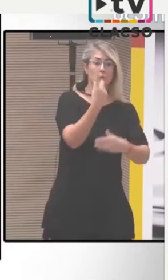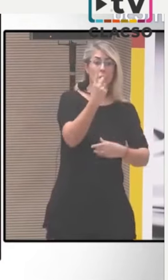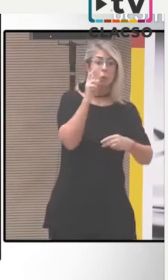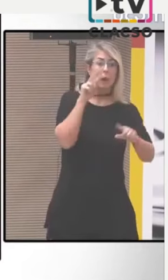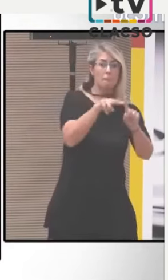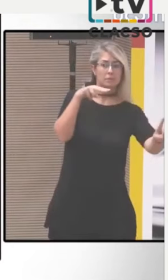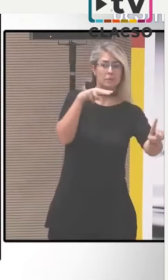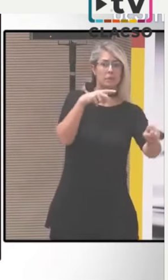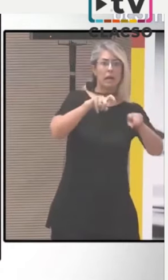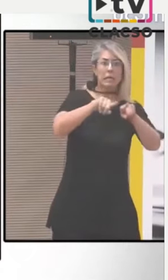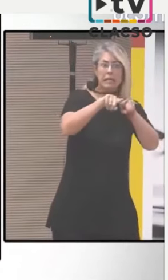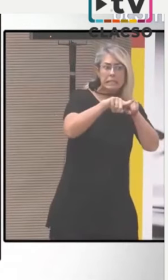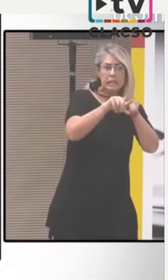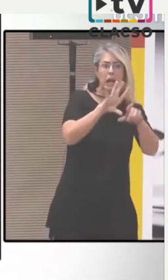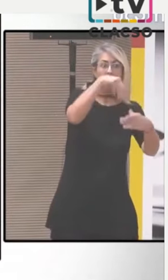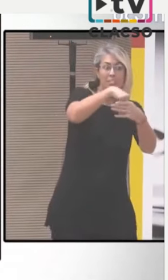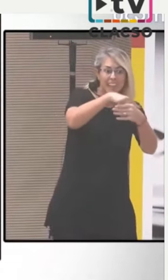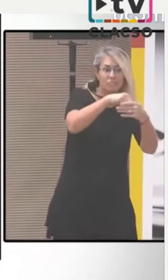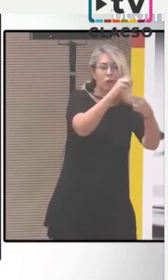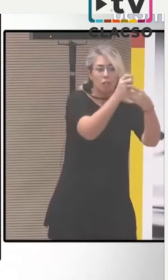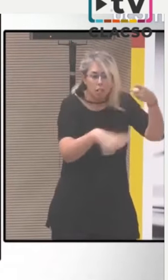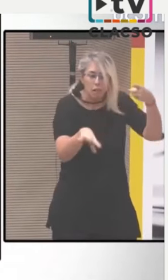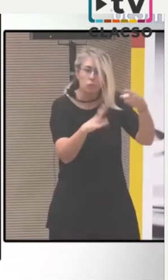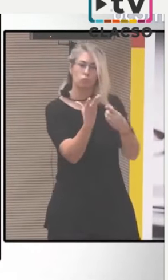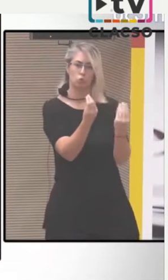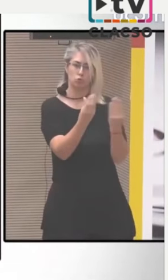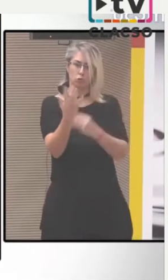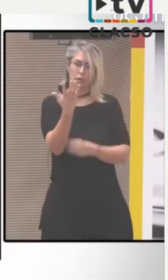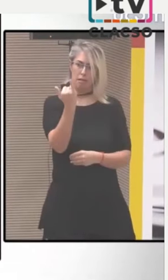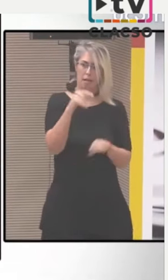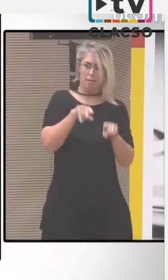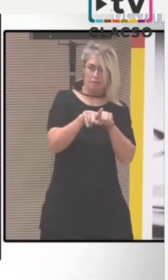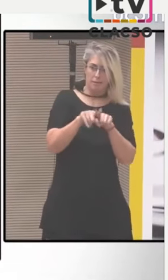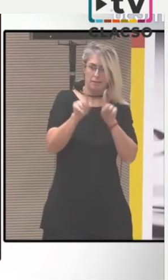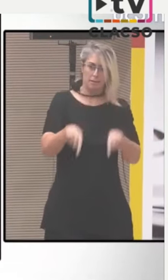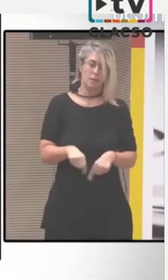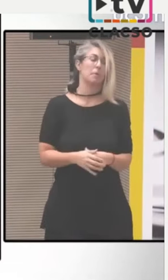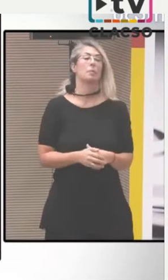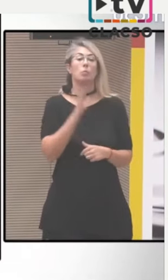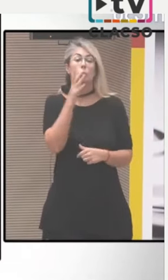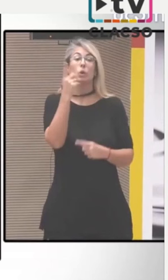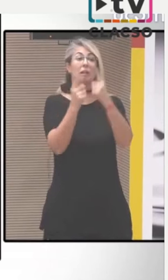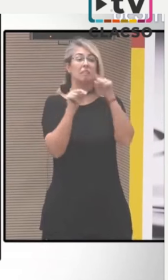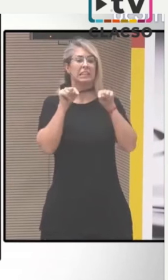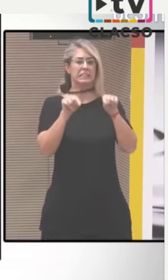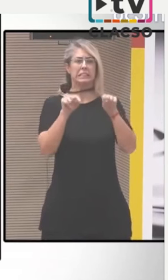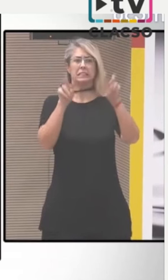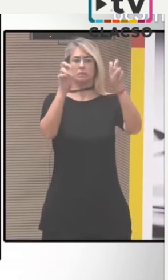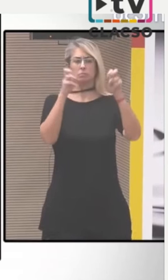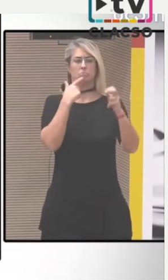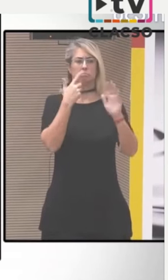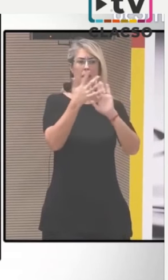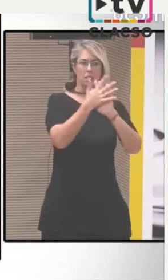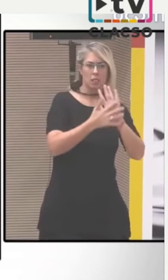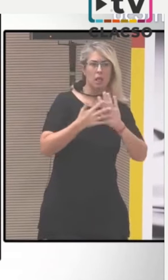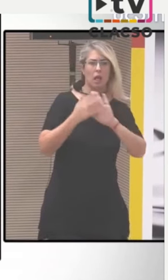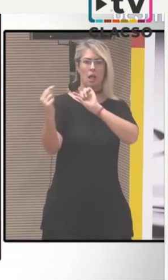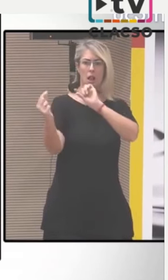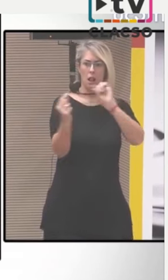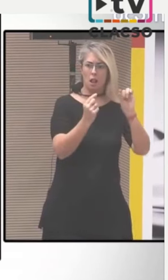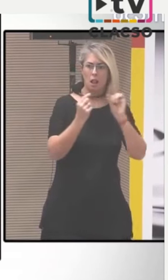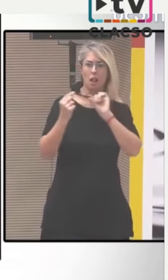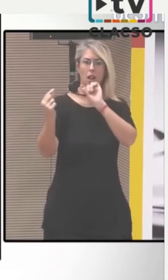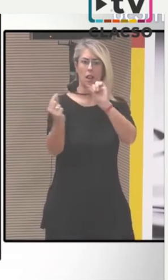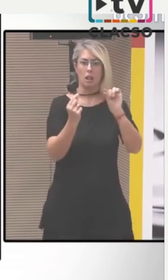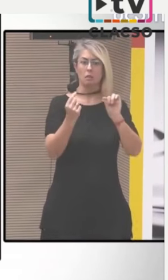las desigualdades. Allí, con mucha fuerza, fue planteada la necesidad del papel activo